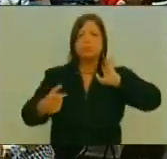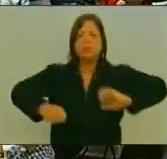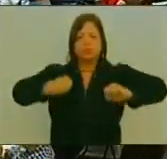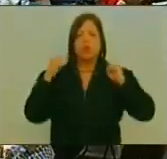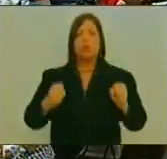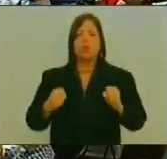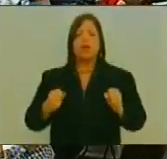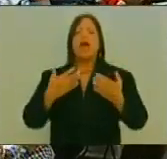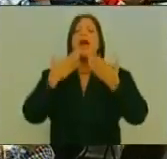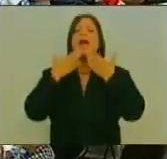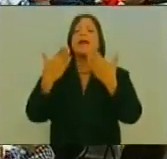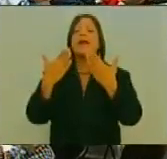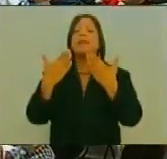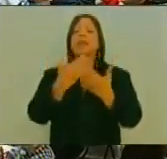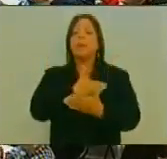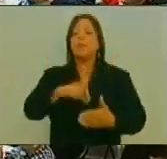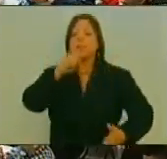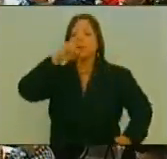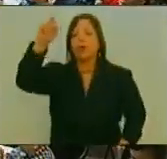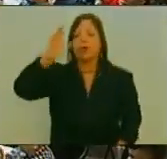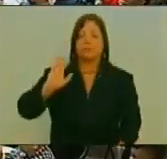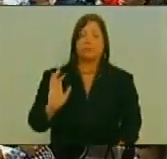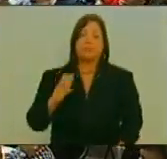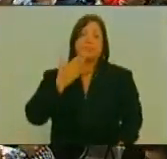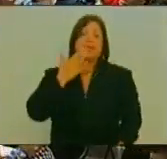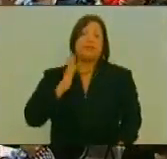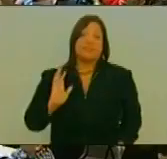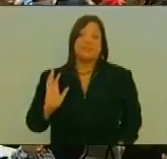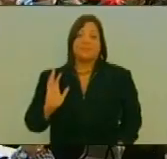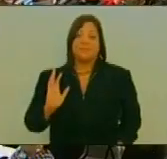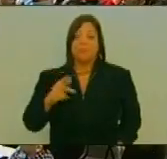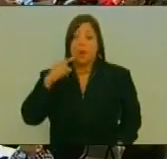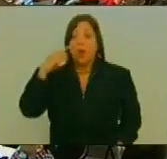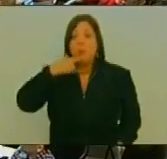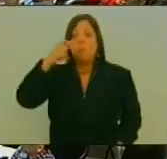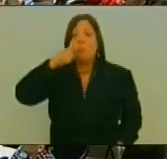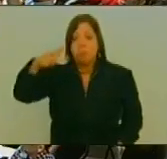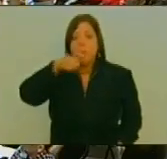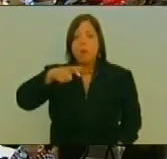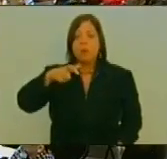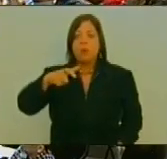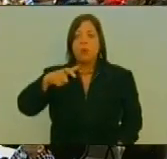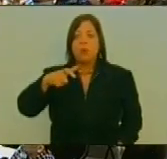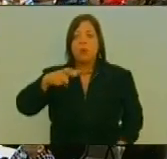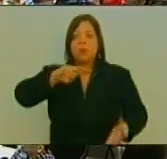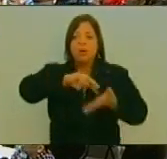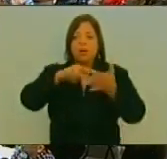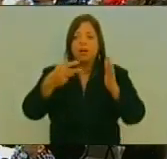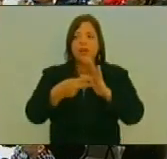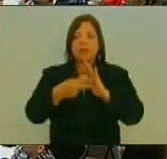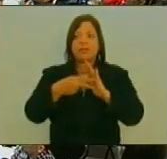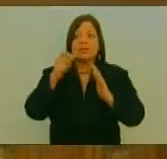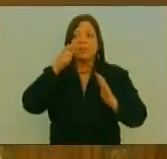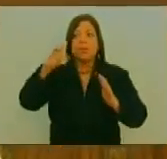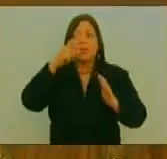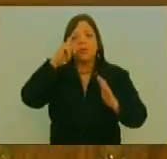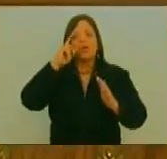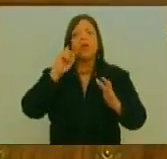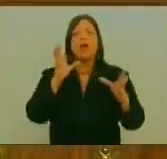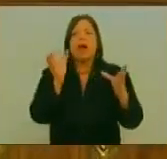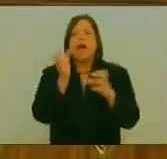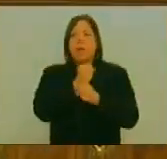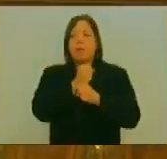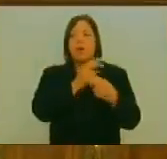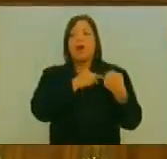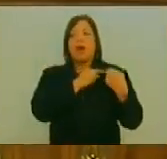eso ha sido Gracias Al compañero Nicolás Maduro Y si nuestro pueblo Es el Poseedor Del poder